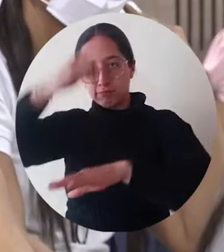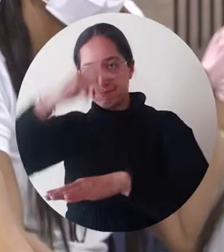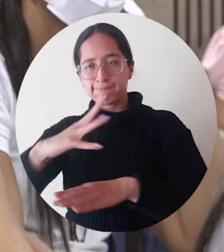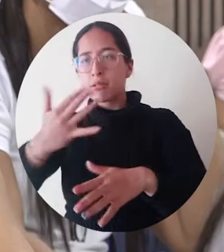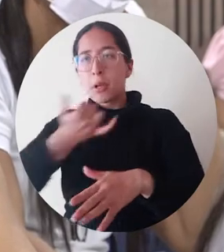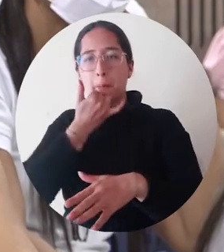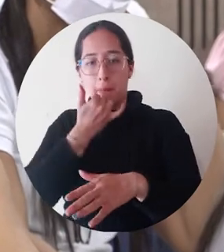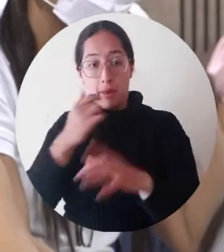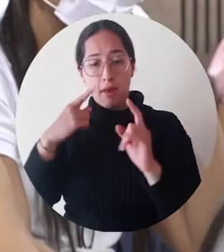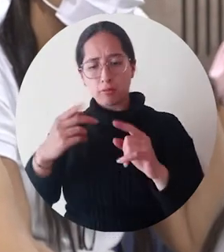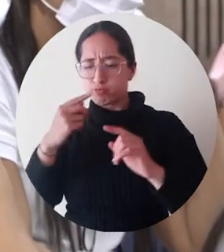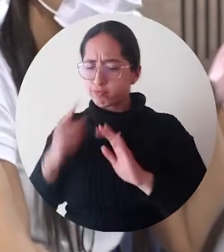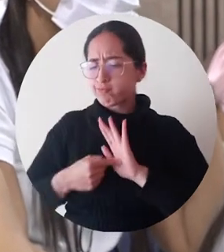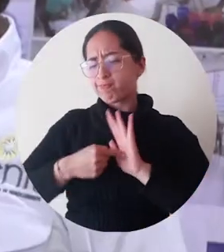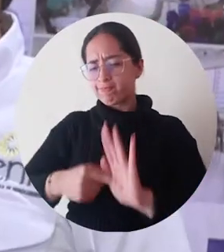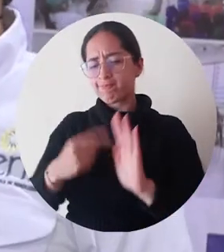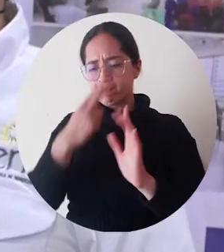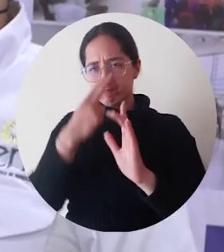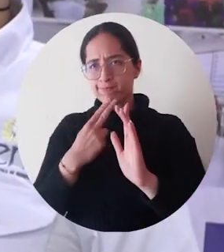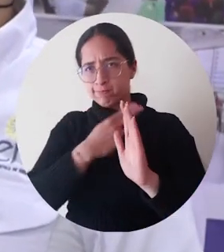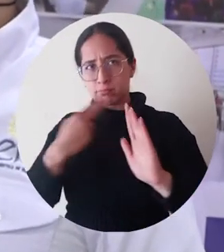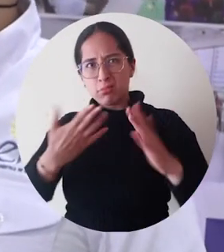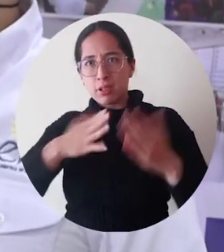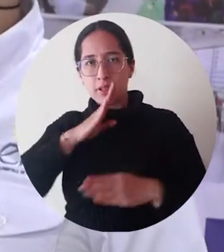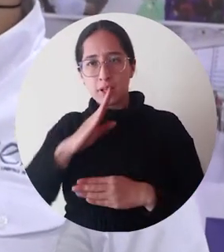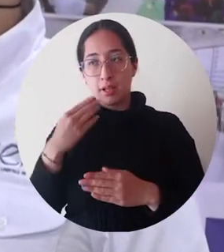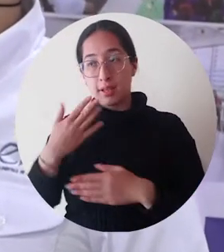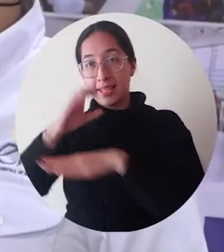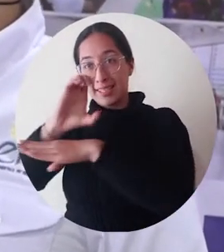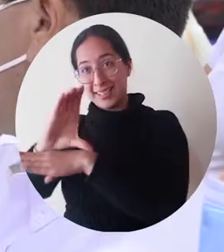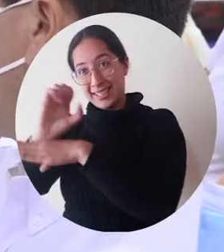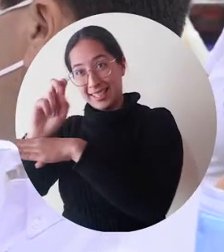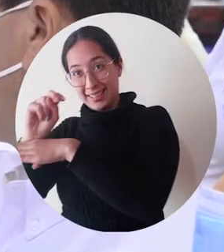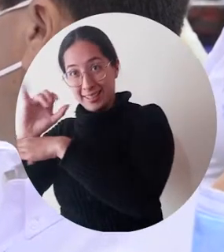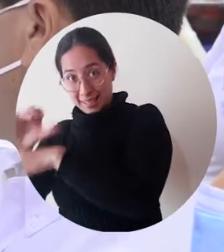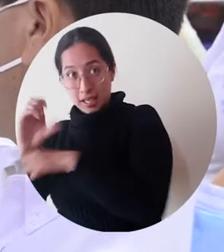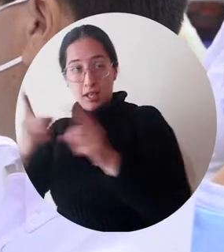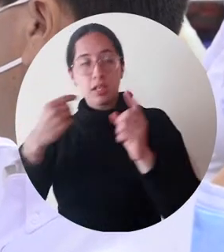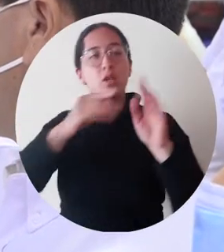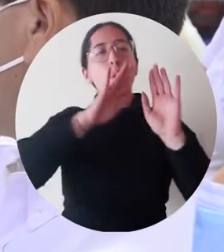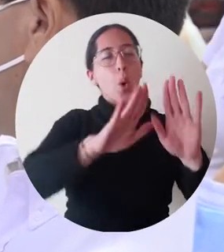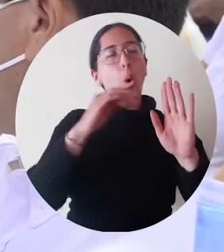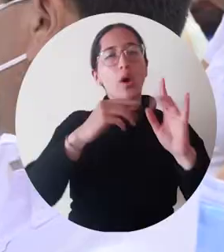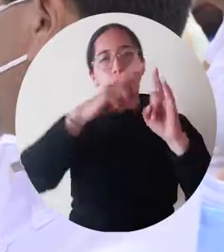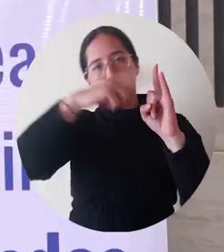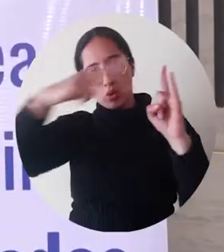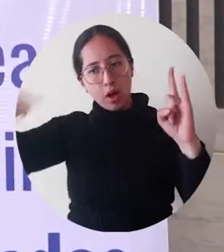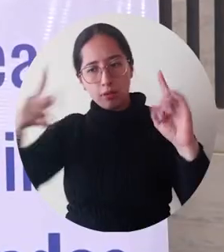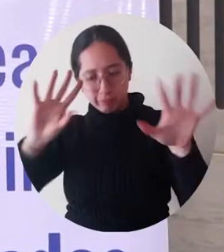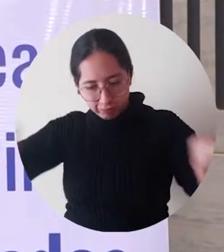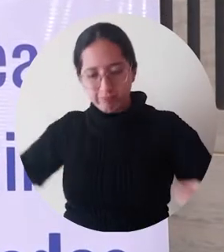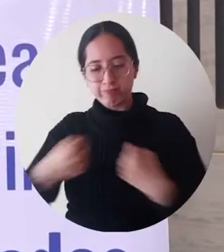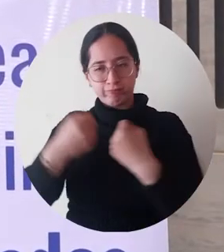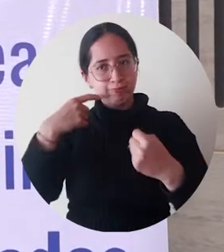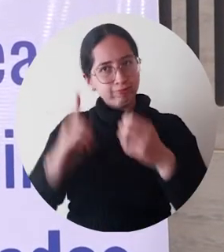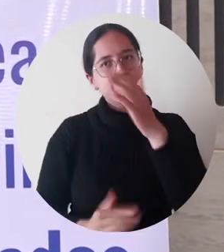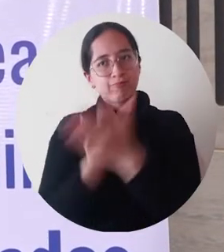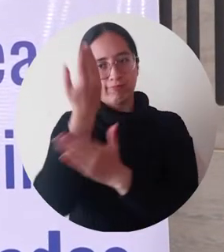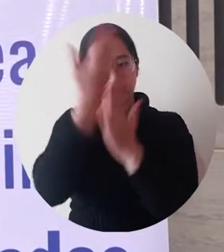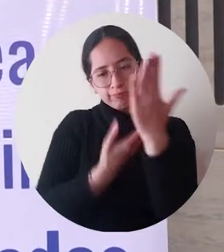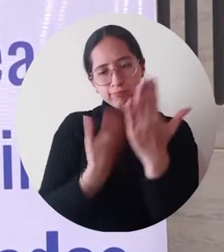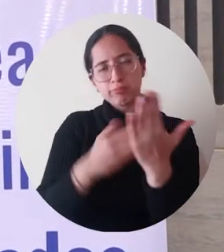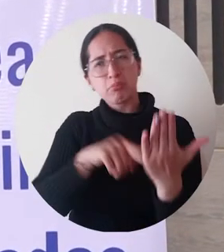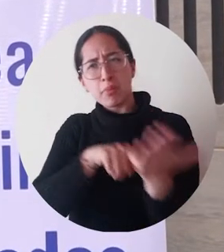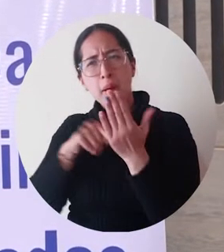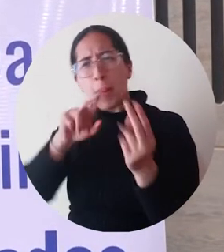empresa Zenit renovaron la alianza que seguirá contribuyendo al desarrollo laboral y el empoderamiento local a partir del liderazgo, el emprendimiento